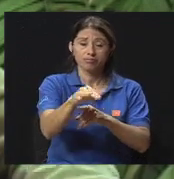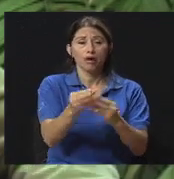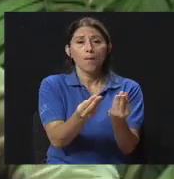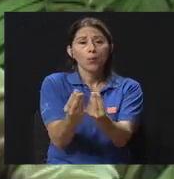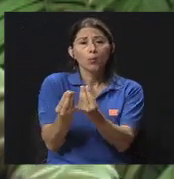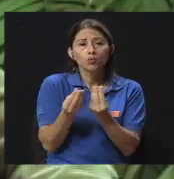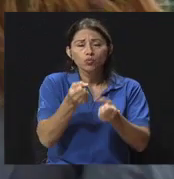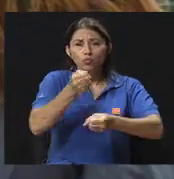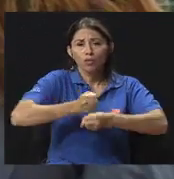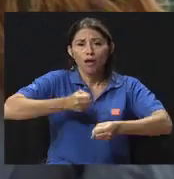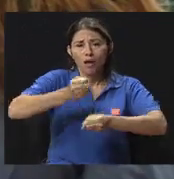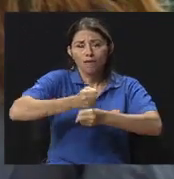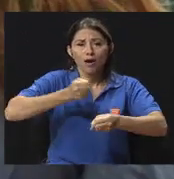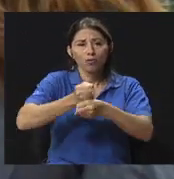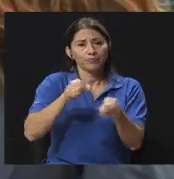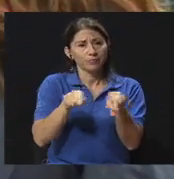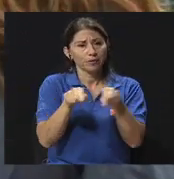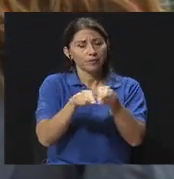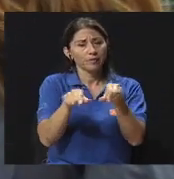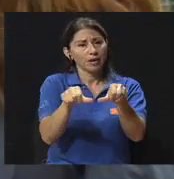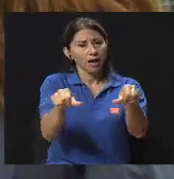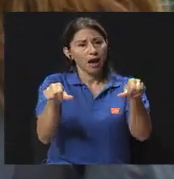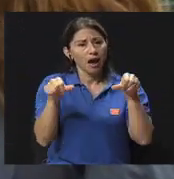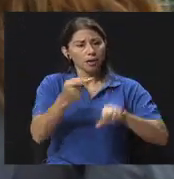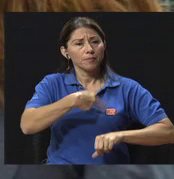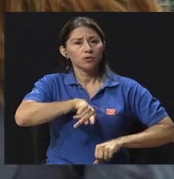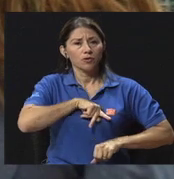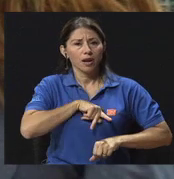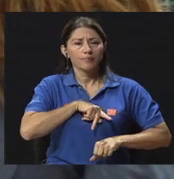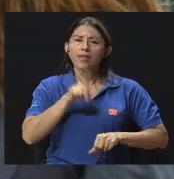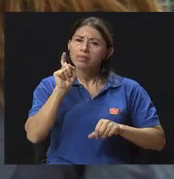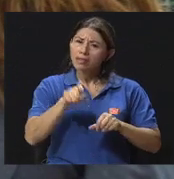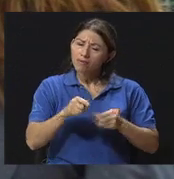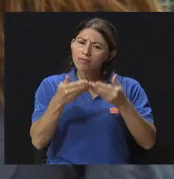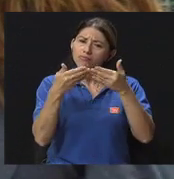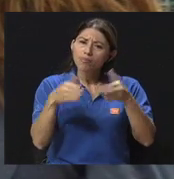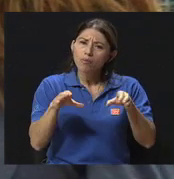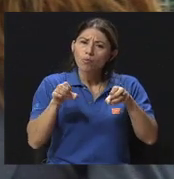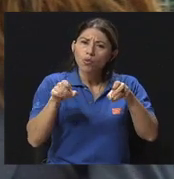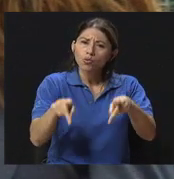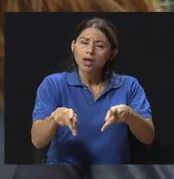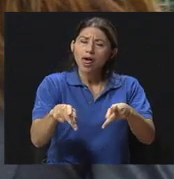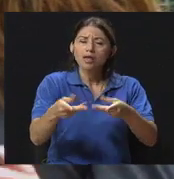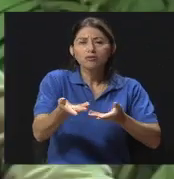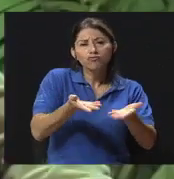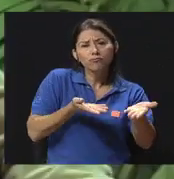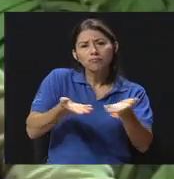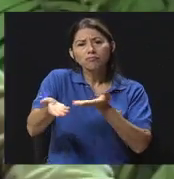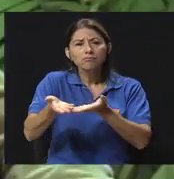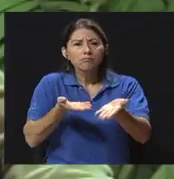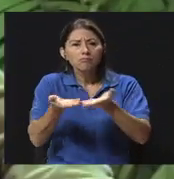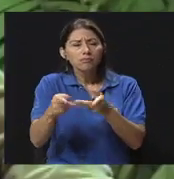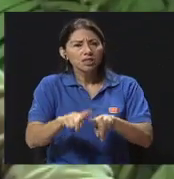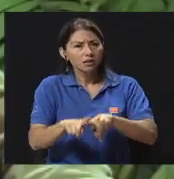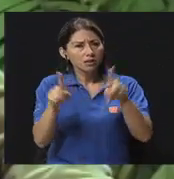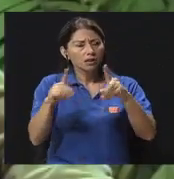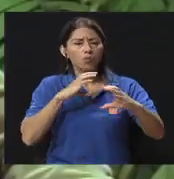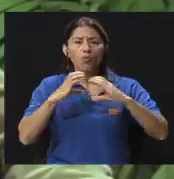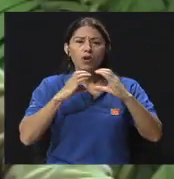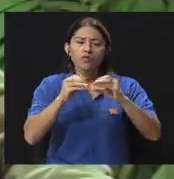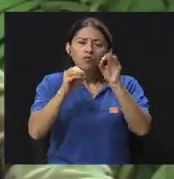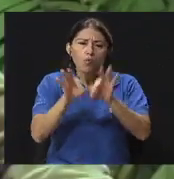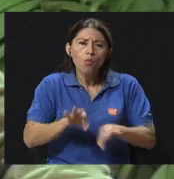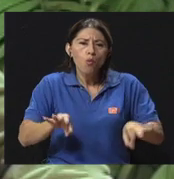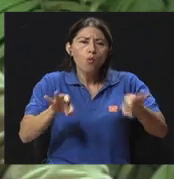dinámica personal, ¿verdad? Hay que abrir espacios. Espacios para poder interactuar de una manera distinta. Y la comunicación es un eje fundamental.